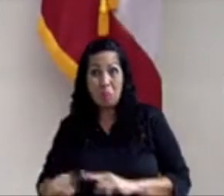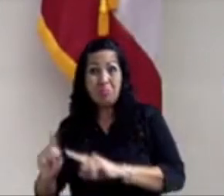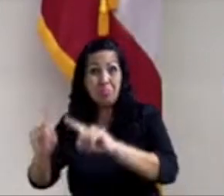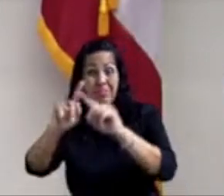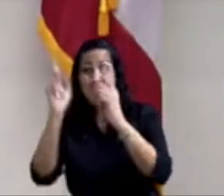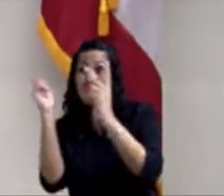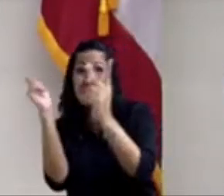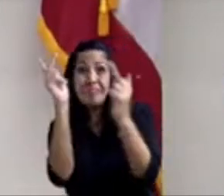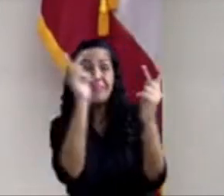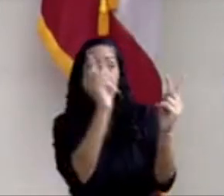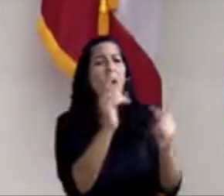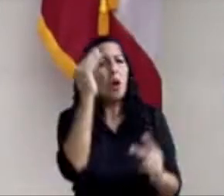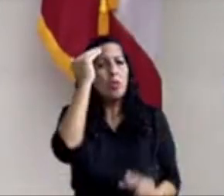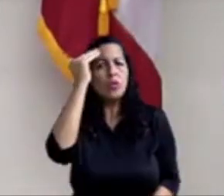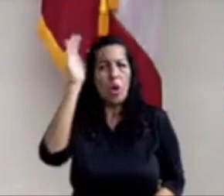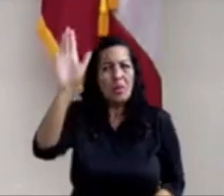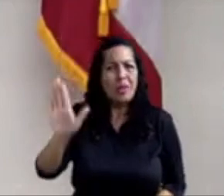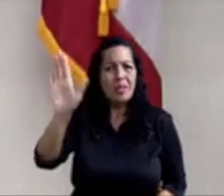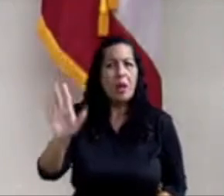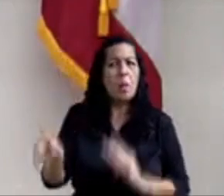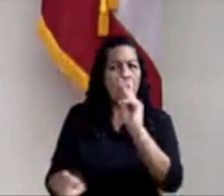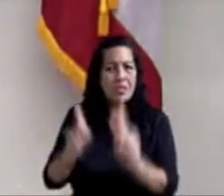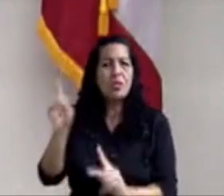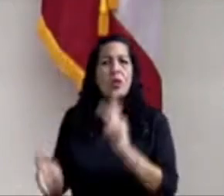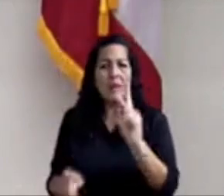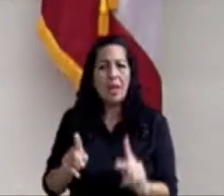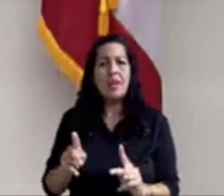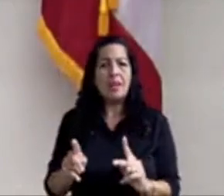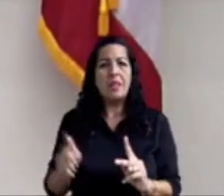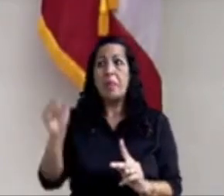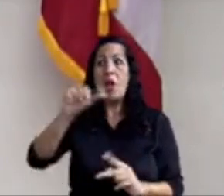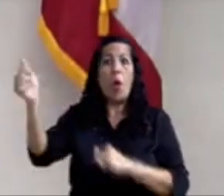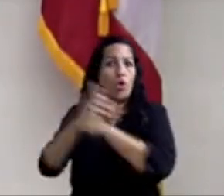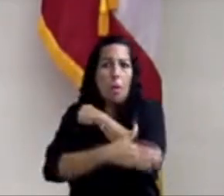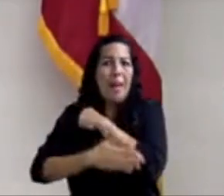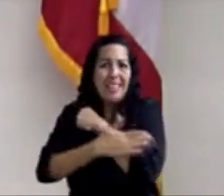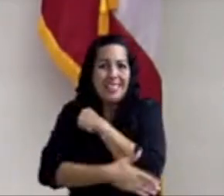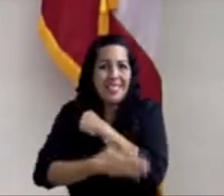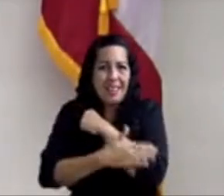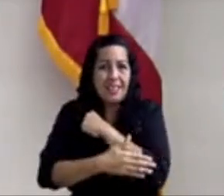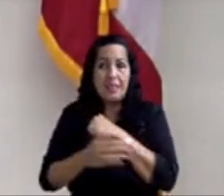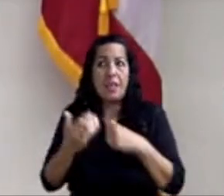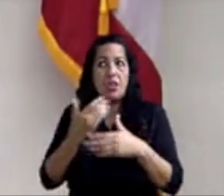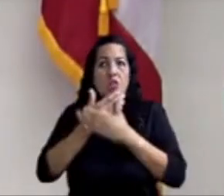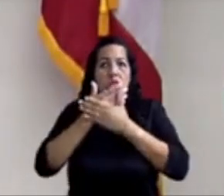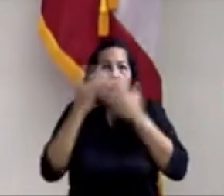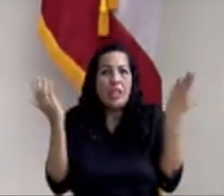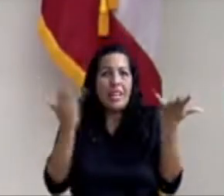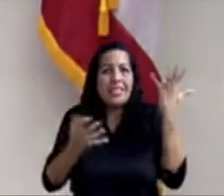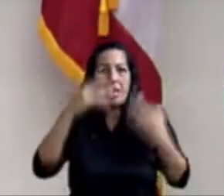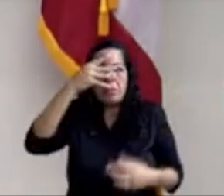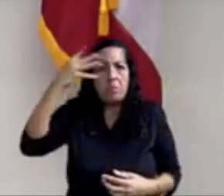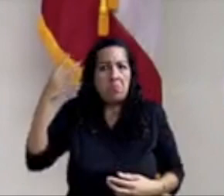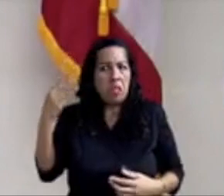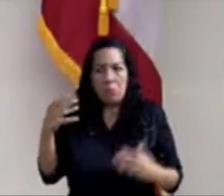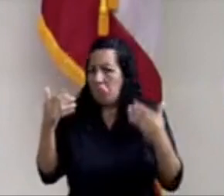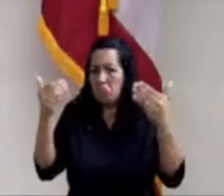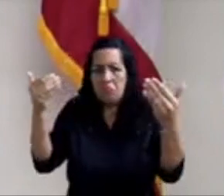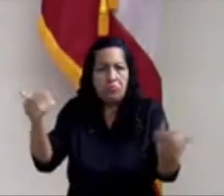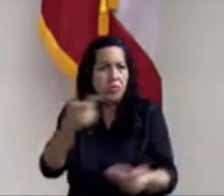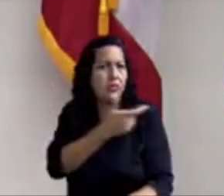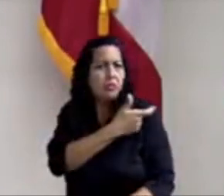comunidades, donde sabemos que existen personas que también son de otros lugares, con estatus migratorio diferente también. también